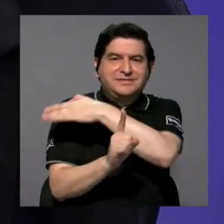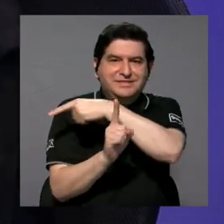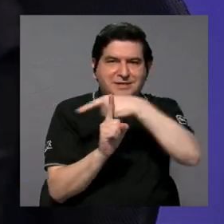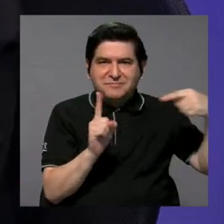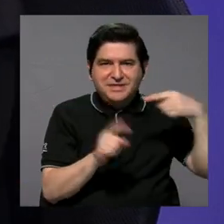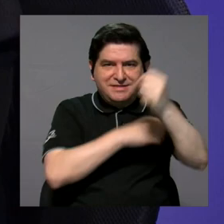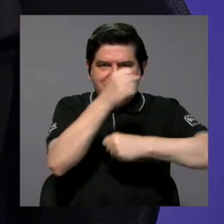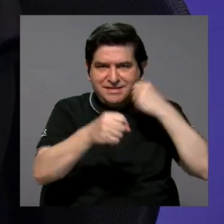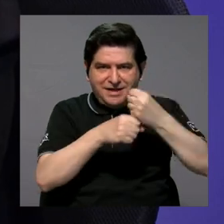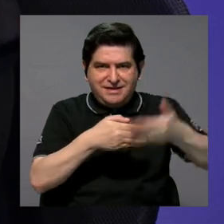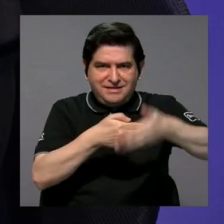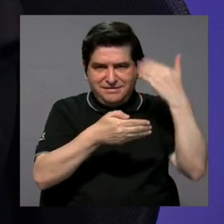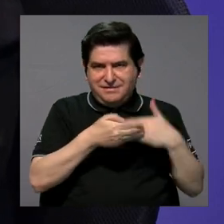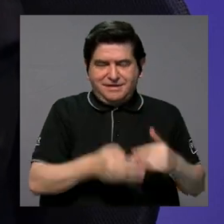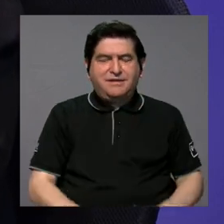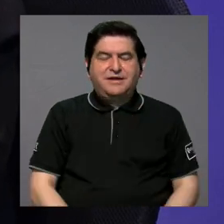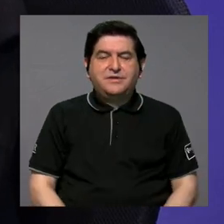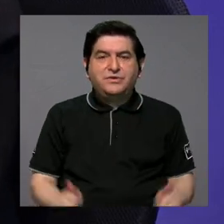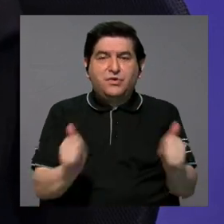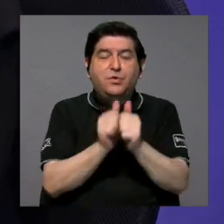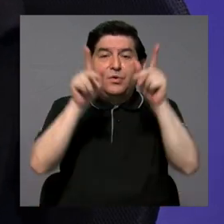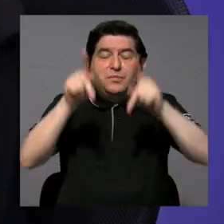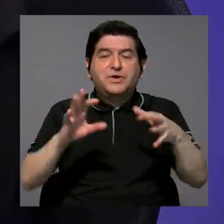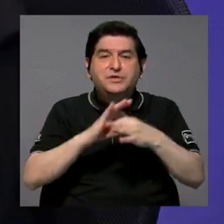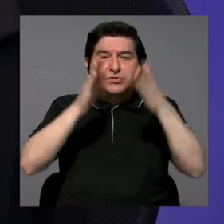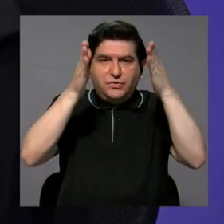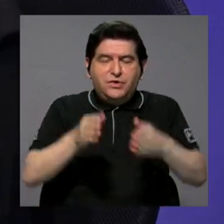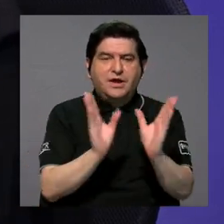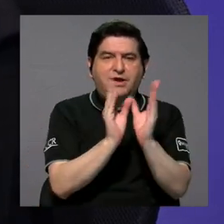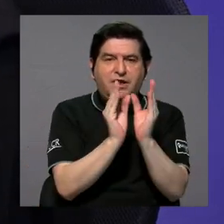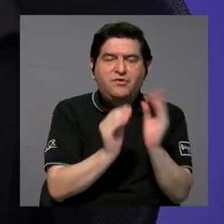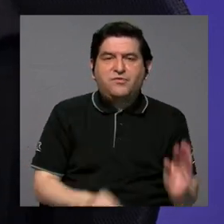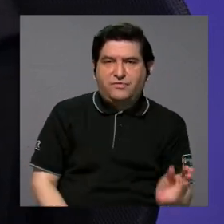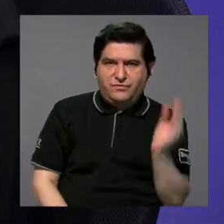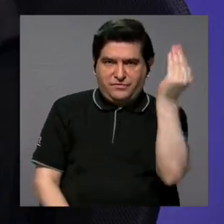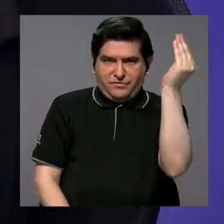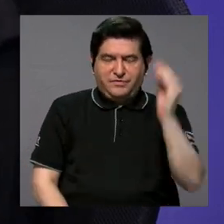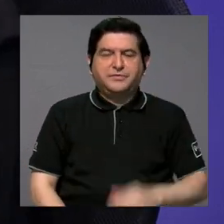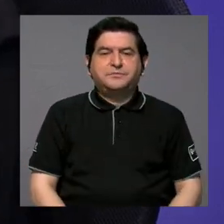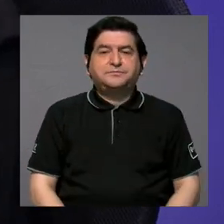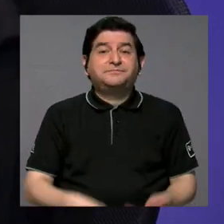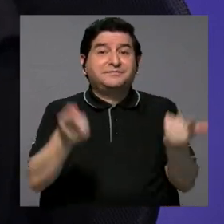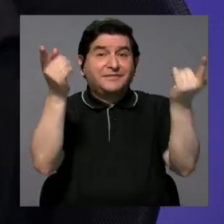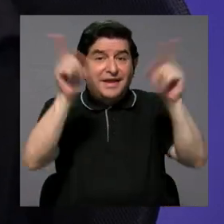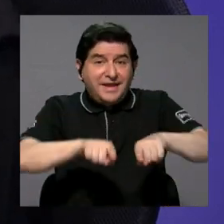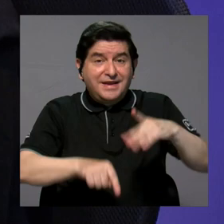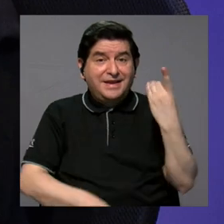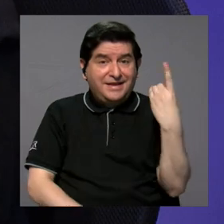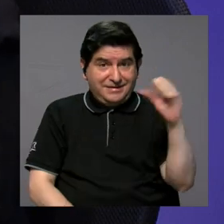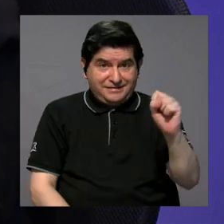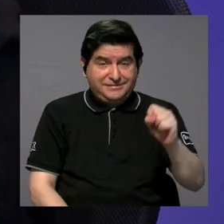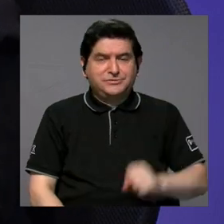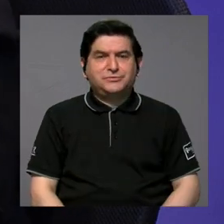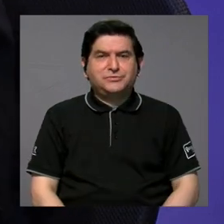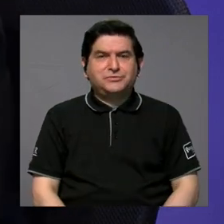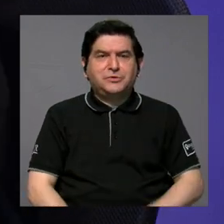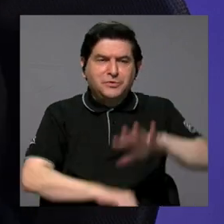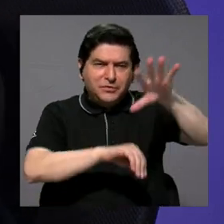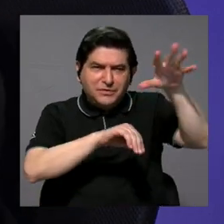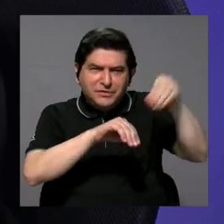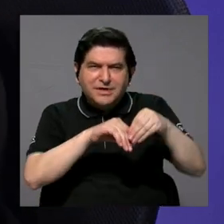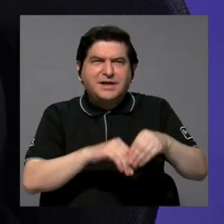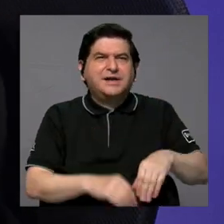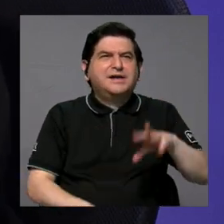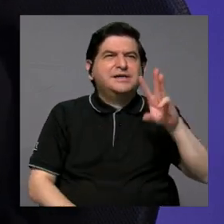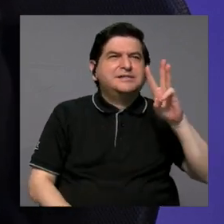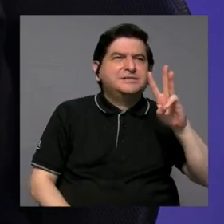año pasado, incluyendo la persona que coordina o lidera el Foro de Juventudes. Entonces, en el caso de Desamparados, se nos incorporaron unos